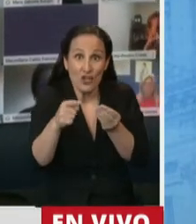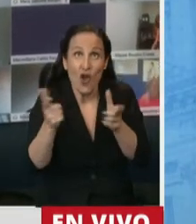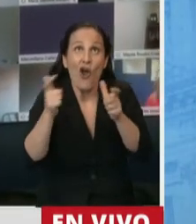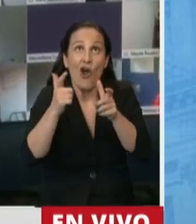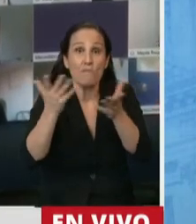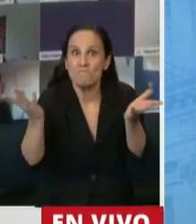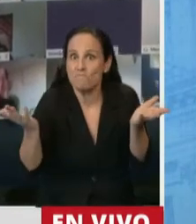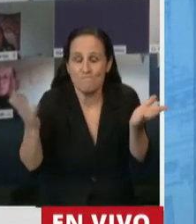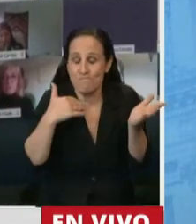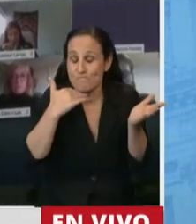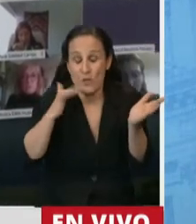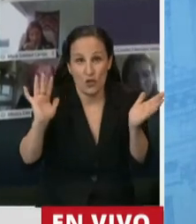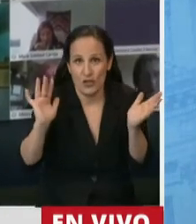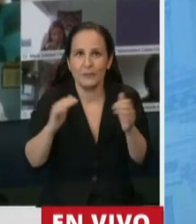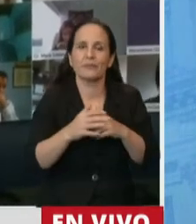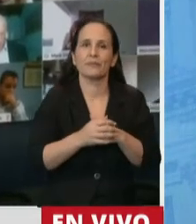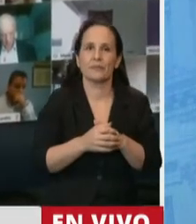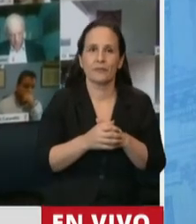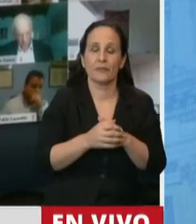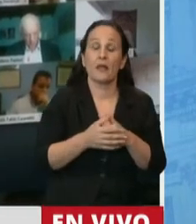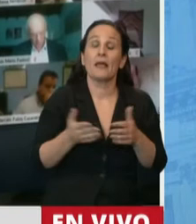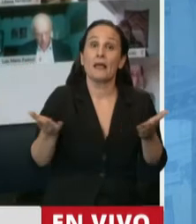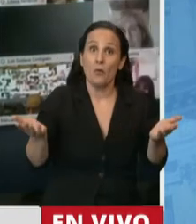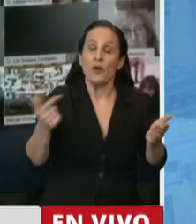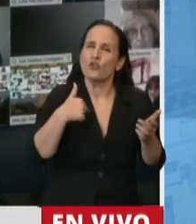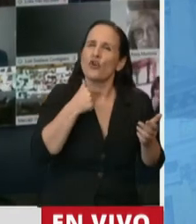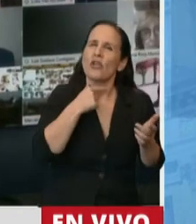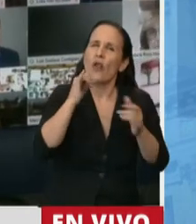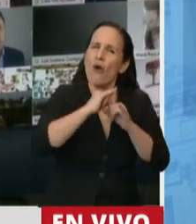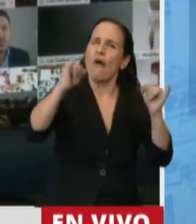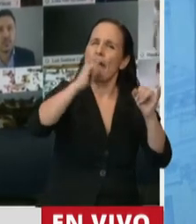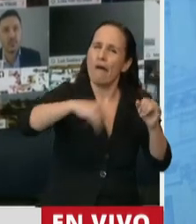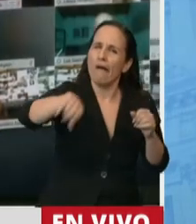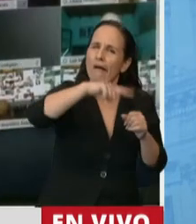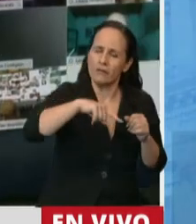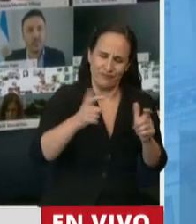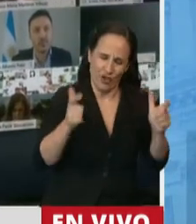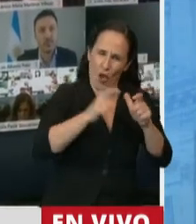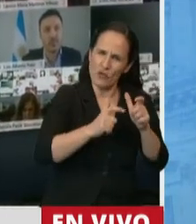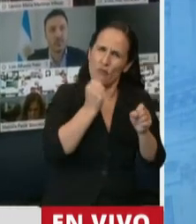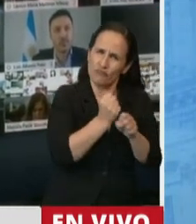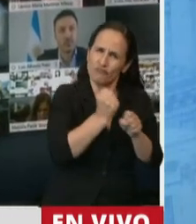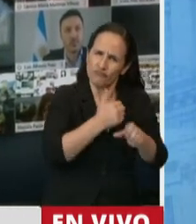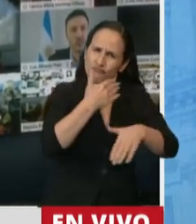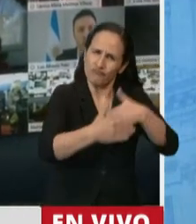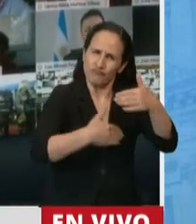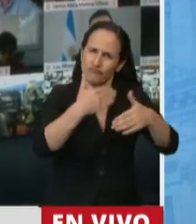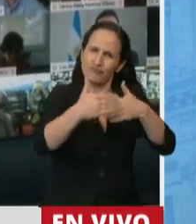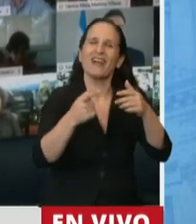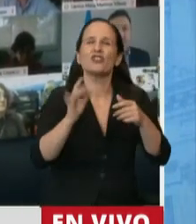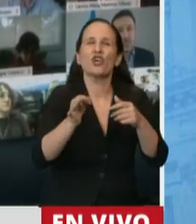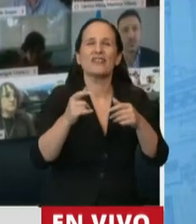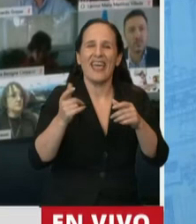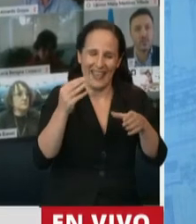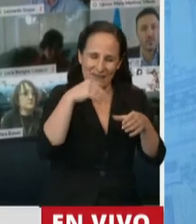Pero yo quiero resaltar el trabajo que pudimos llevar adelante porque sé que mis compañeros y compañeras van a hablar mucho